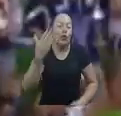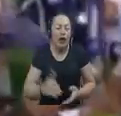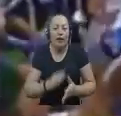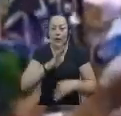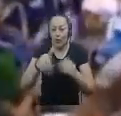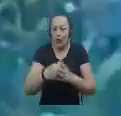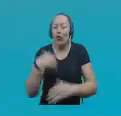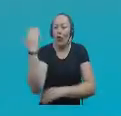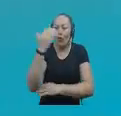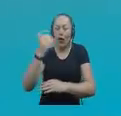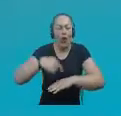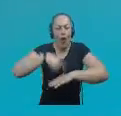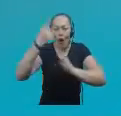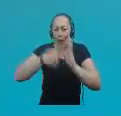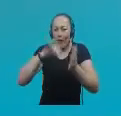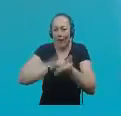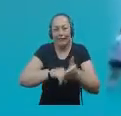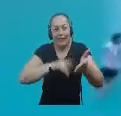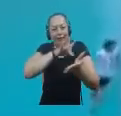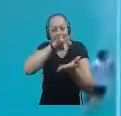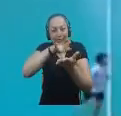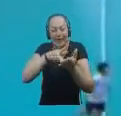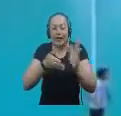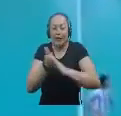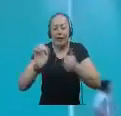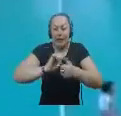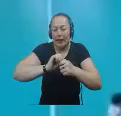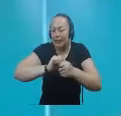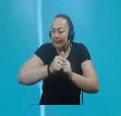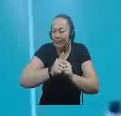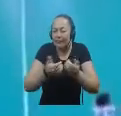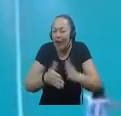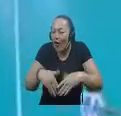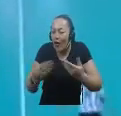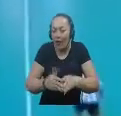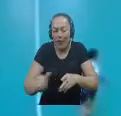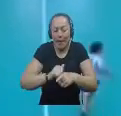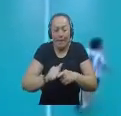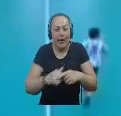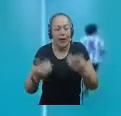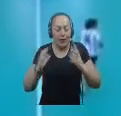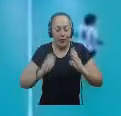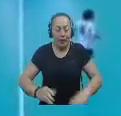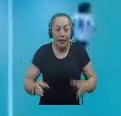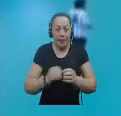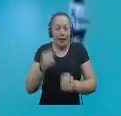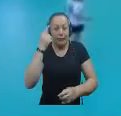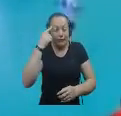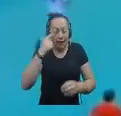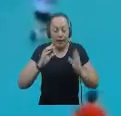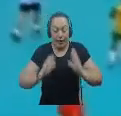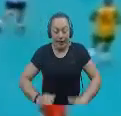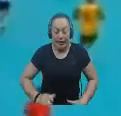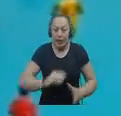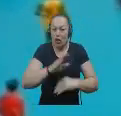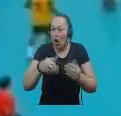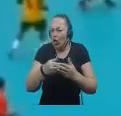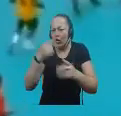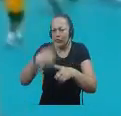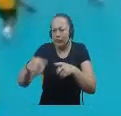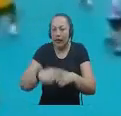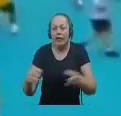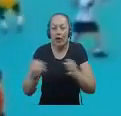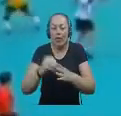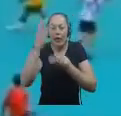los Juegos Nacionales La práctica de este deporte es vital para su desarrollo físico, social e intelectual Además de aportarle otro tipo de